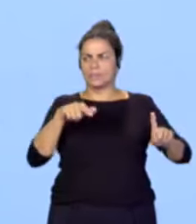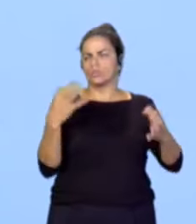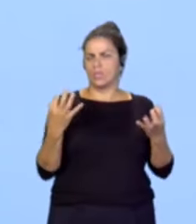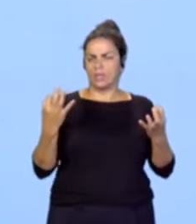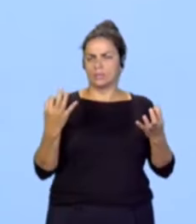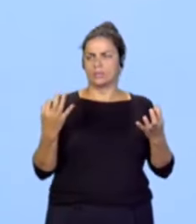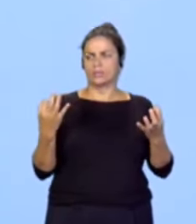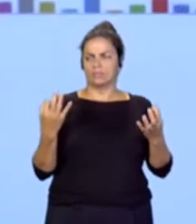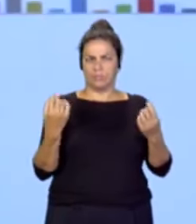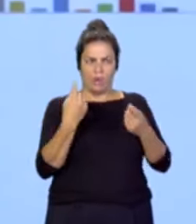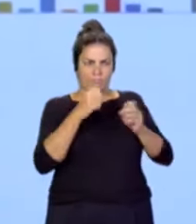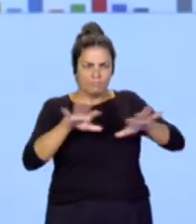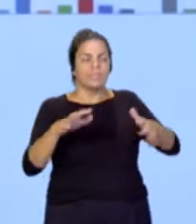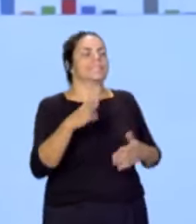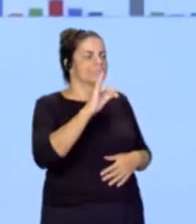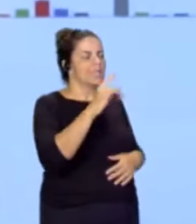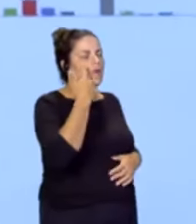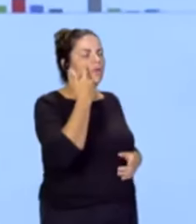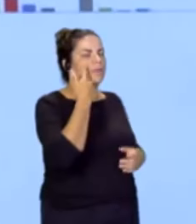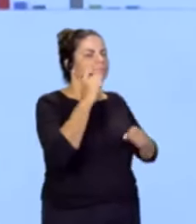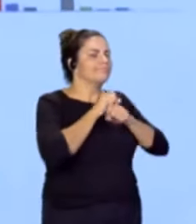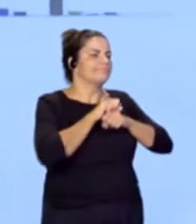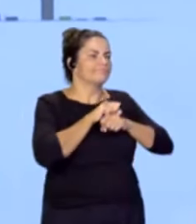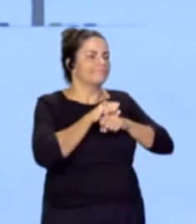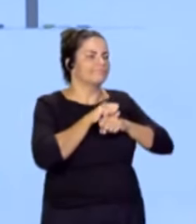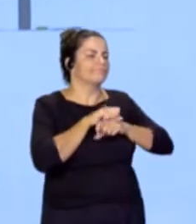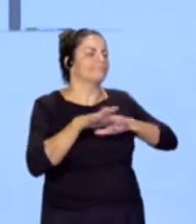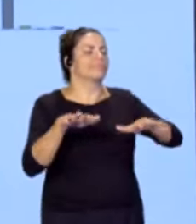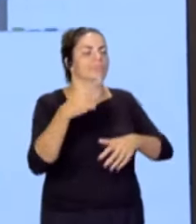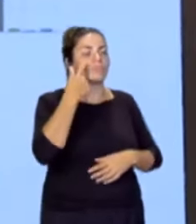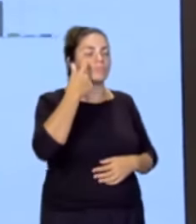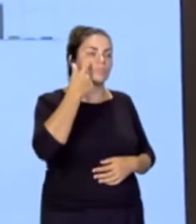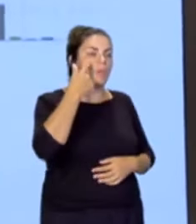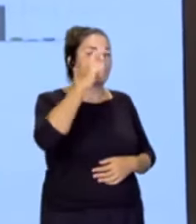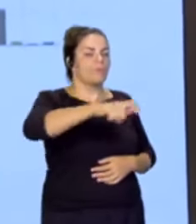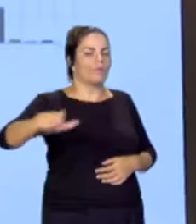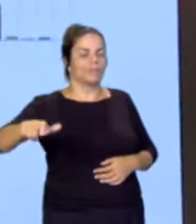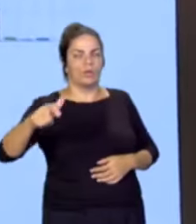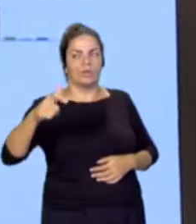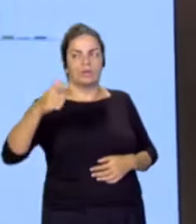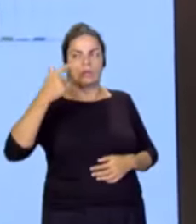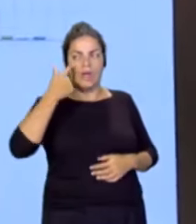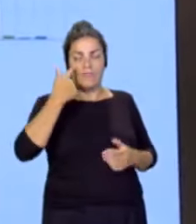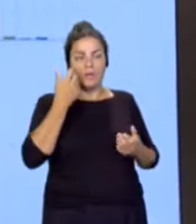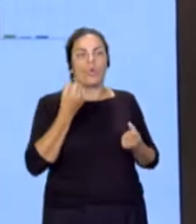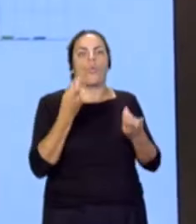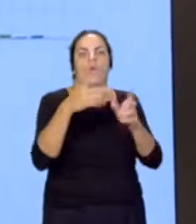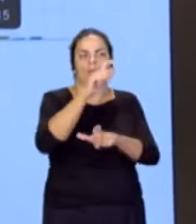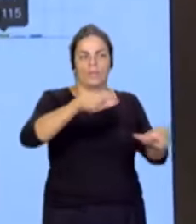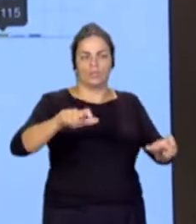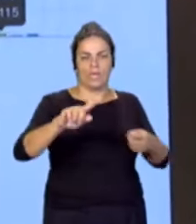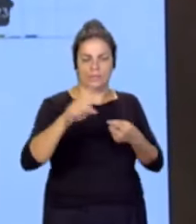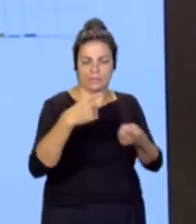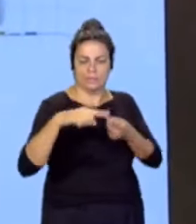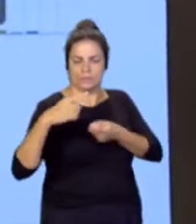señal? Sí, es el cómo lo han recibido, o sea, cuánto de la población, la cantidad, el volumen de personas que lo ha recibido.